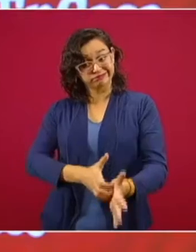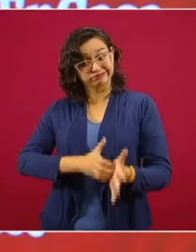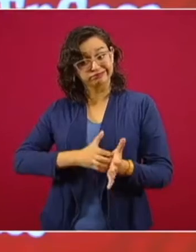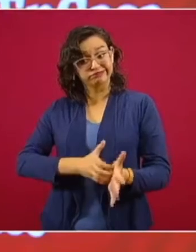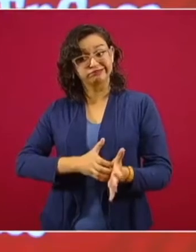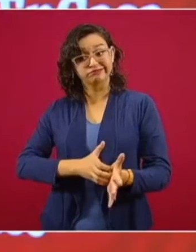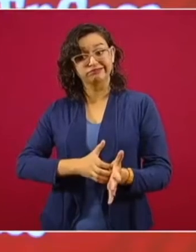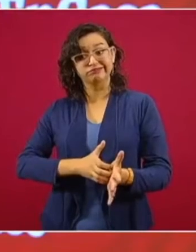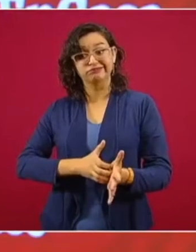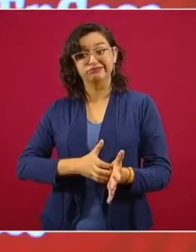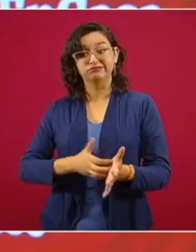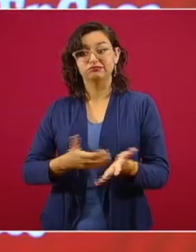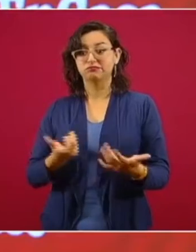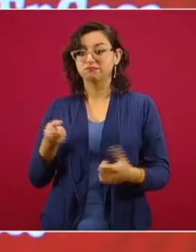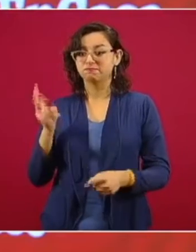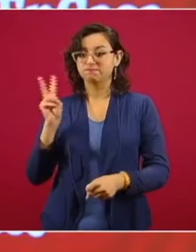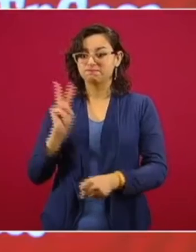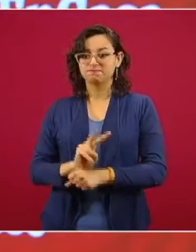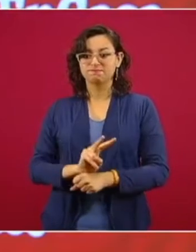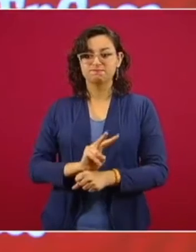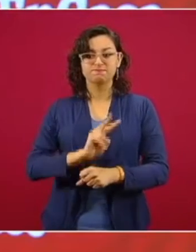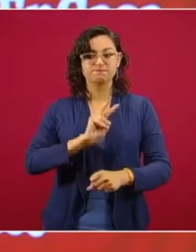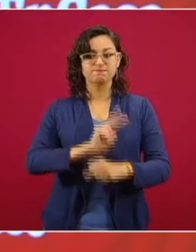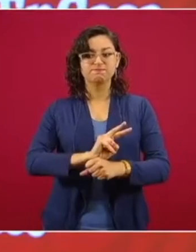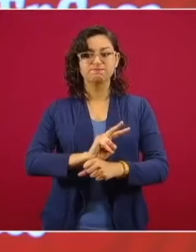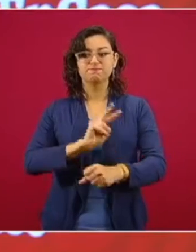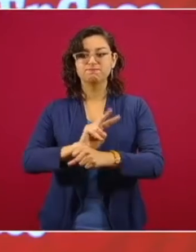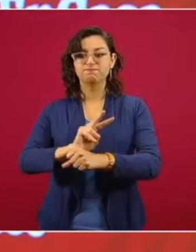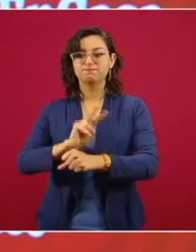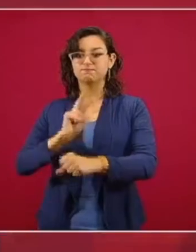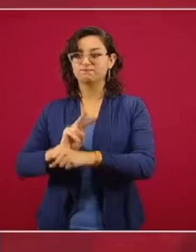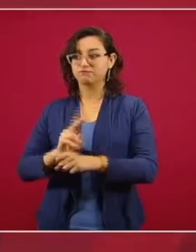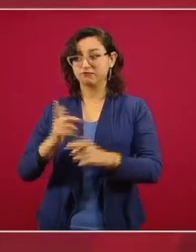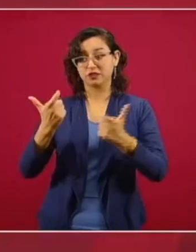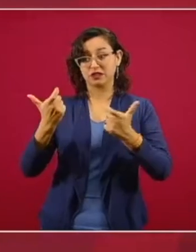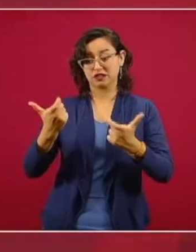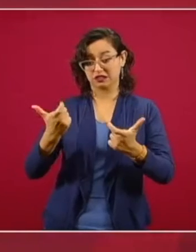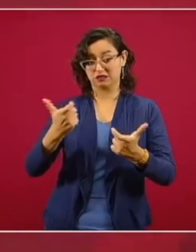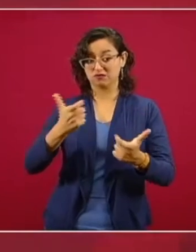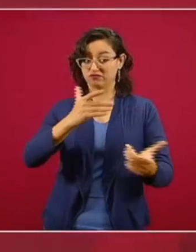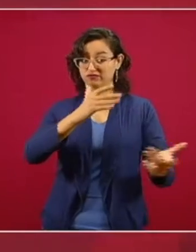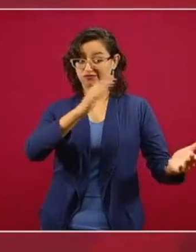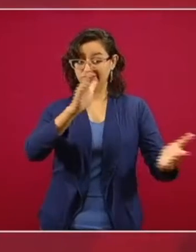Pues un guardián de los dineros del pueblo.